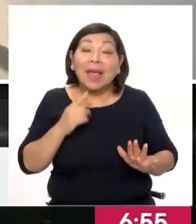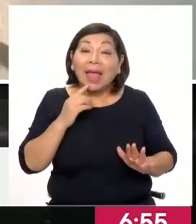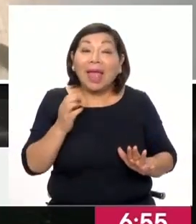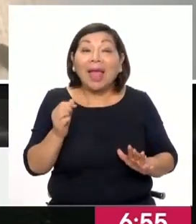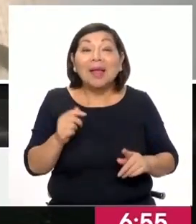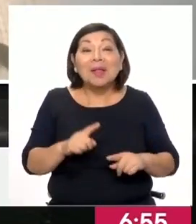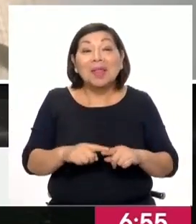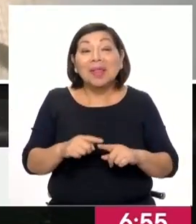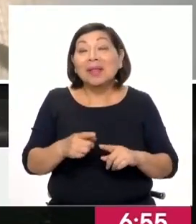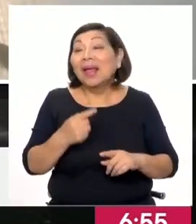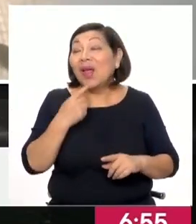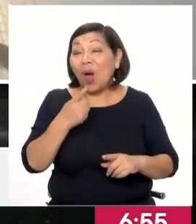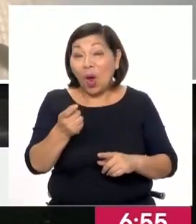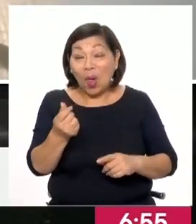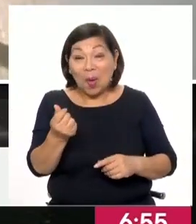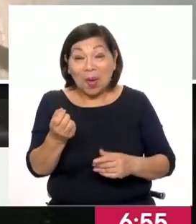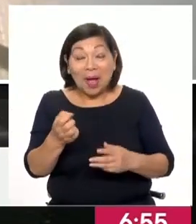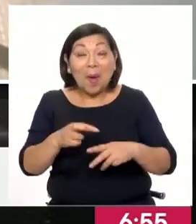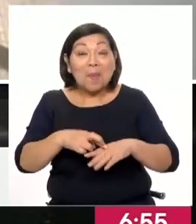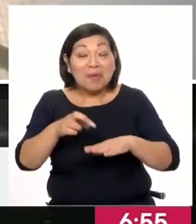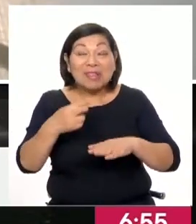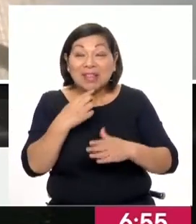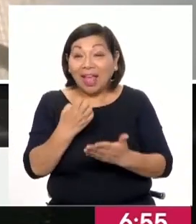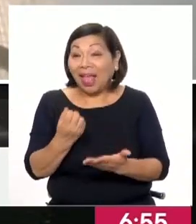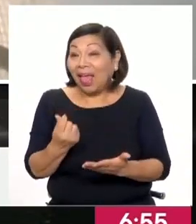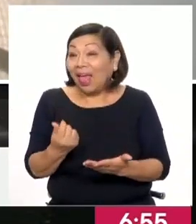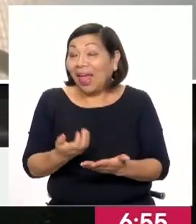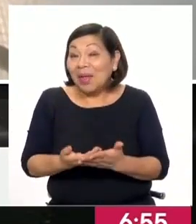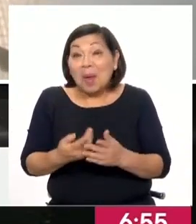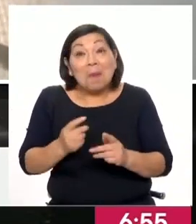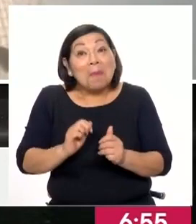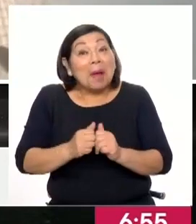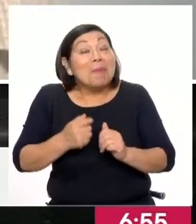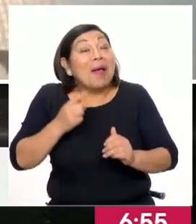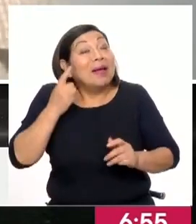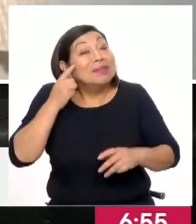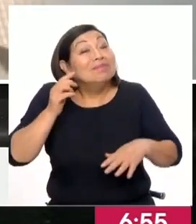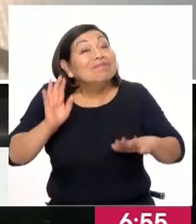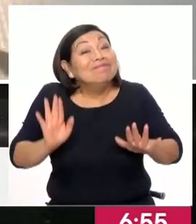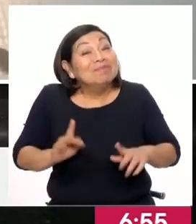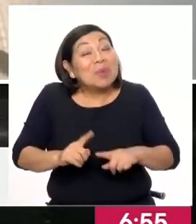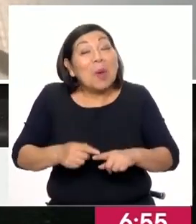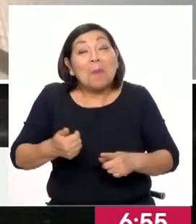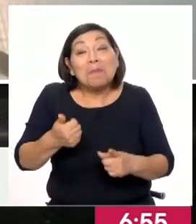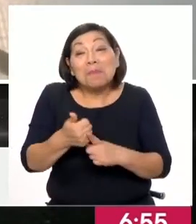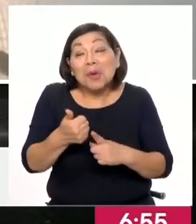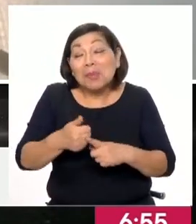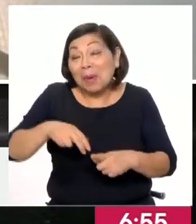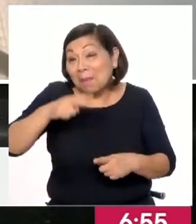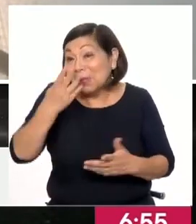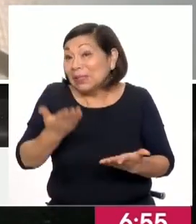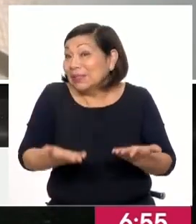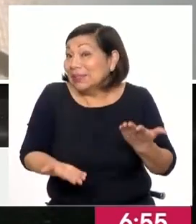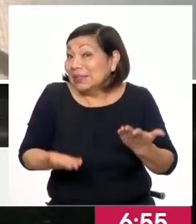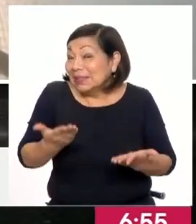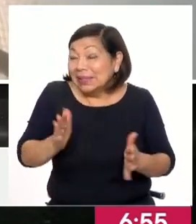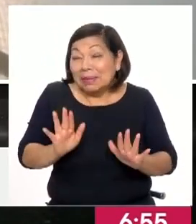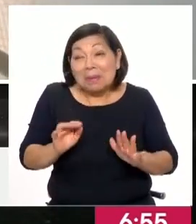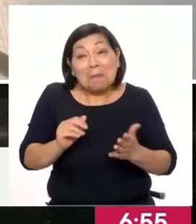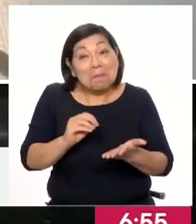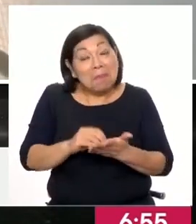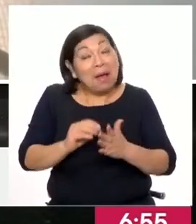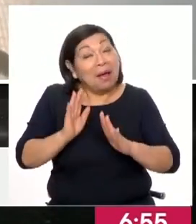depende. Claro, depende, ¿no? Y no lo sabes, eso puede cambiar mañana, ¿no? Ya hablando propiamente de nuestro país, la cosa parece un poco más